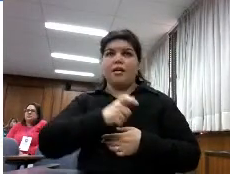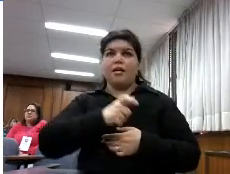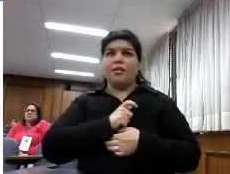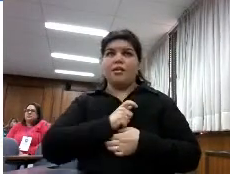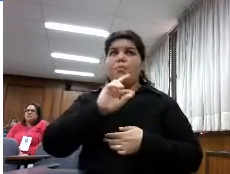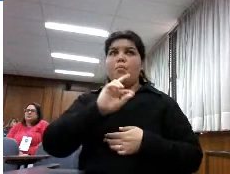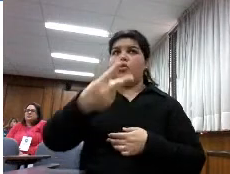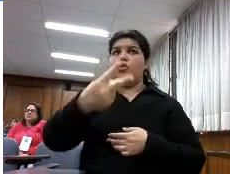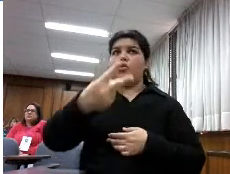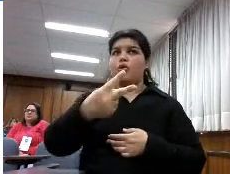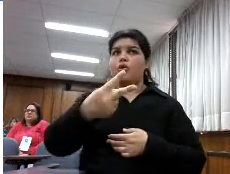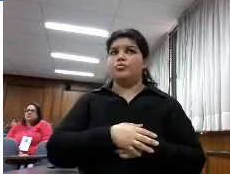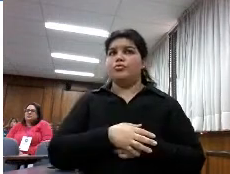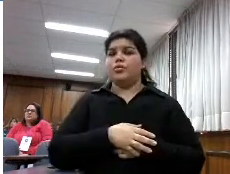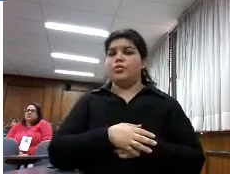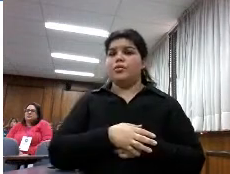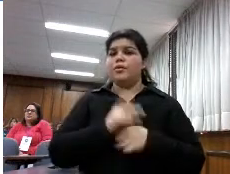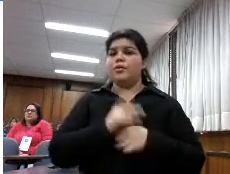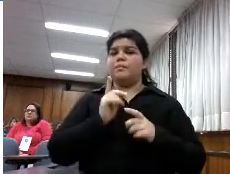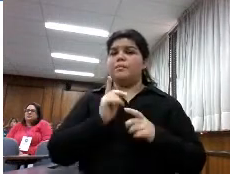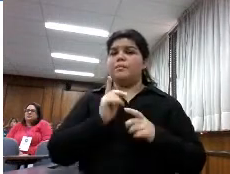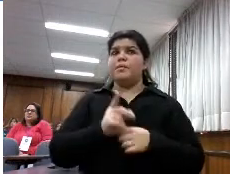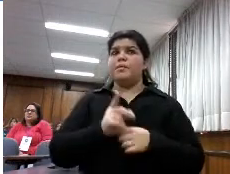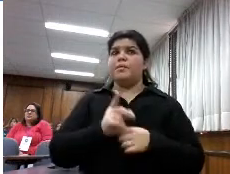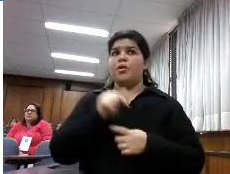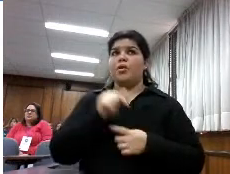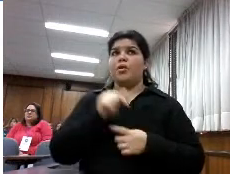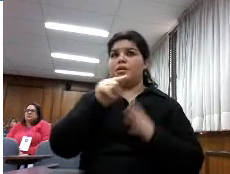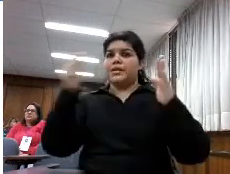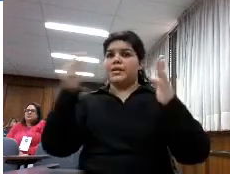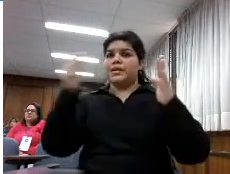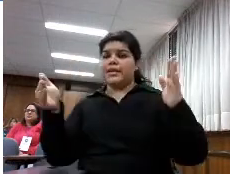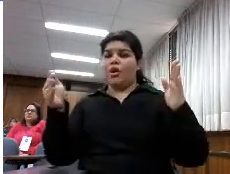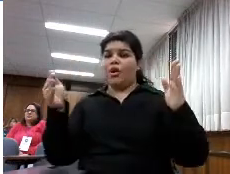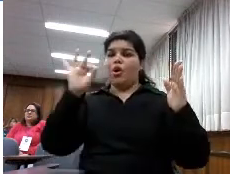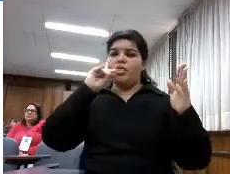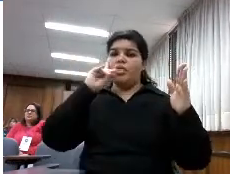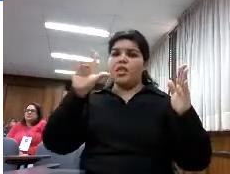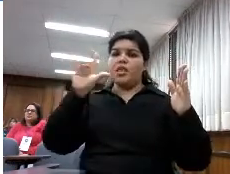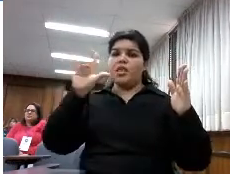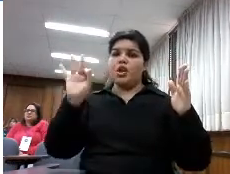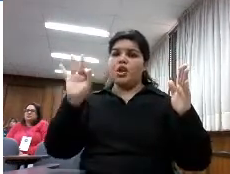mejorable sin embargo el código lo puntúa como un 3 y vemos ahí Odilo como un 5